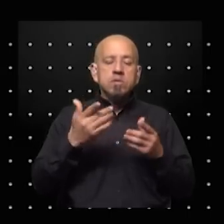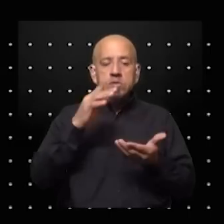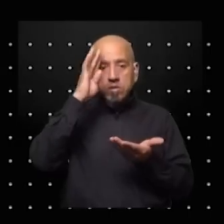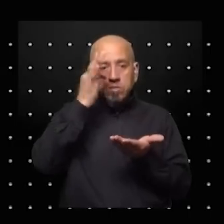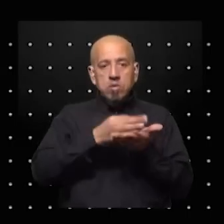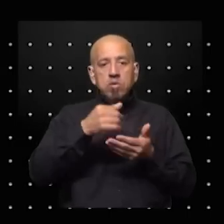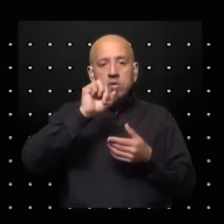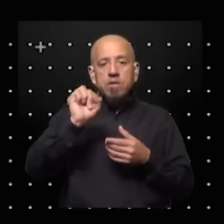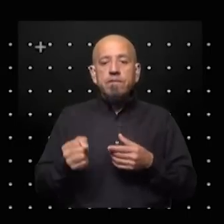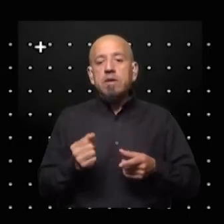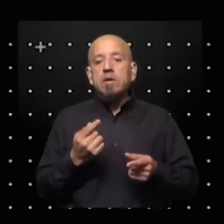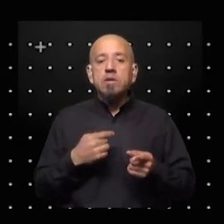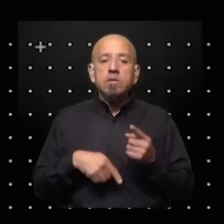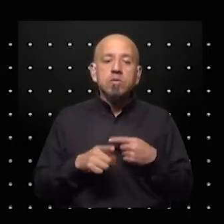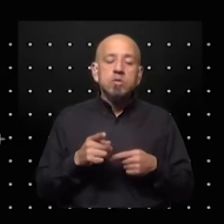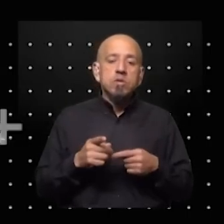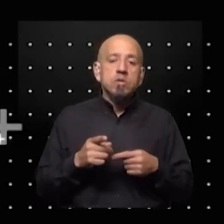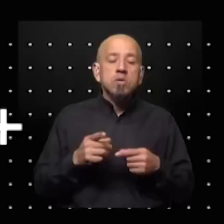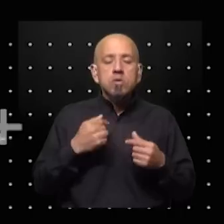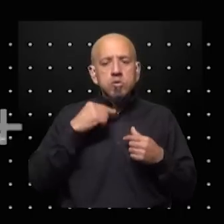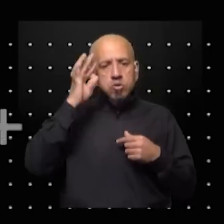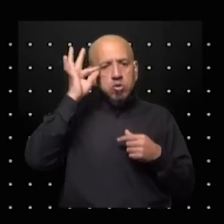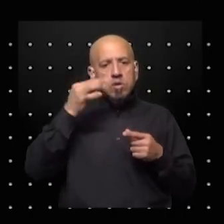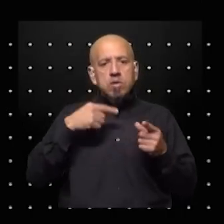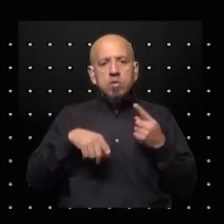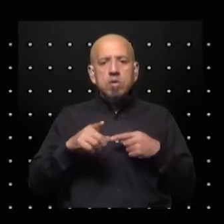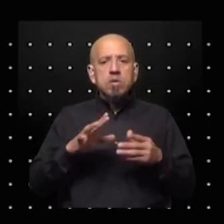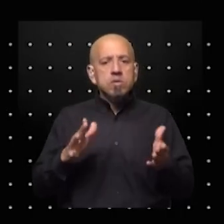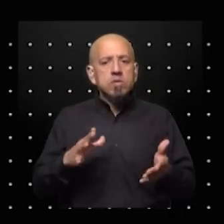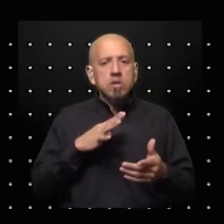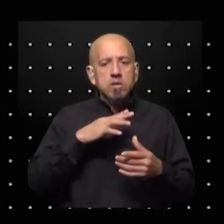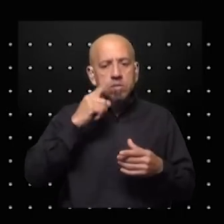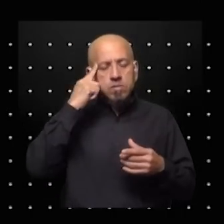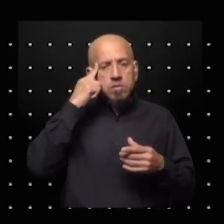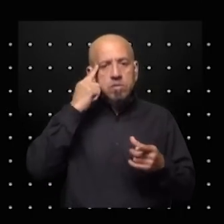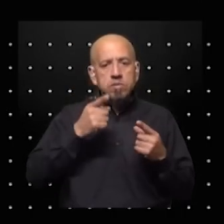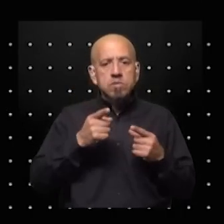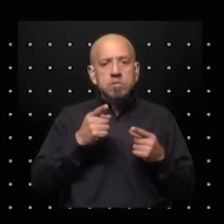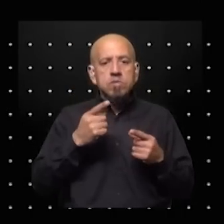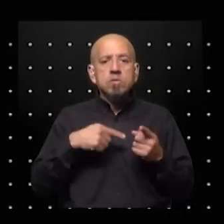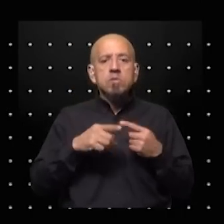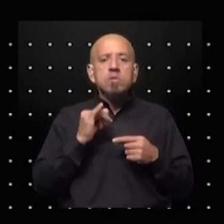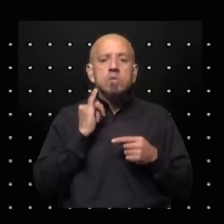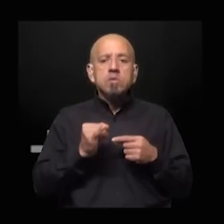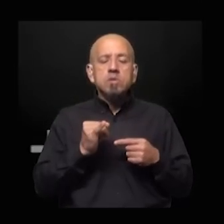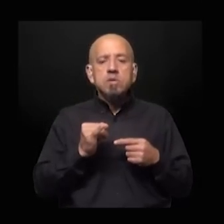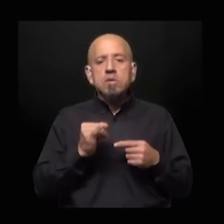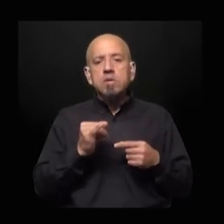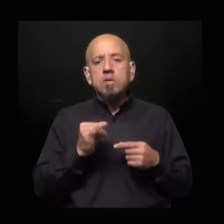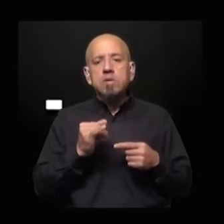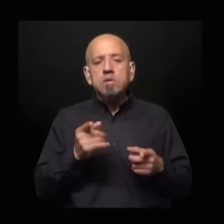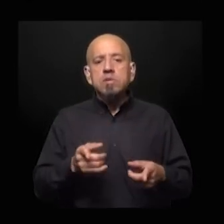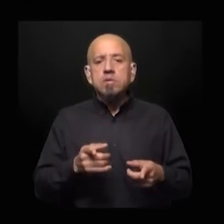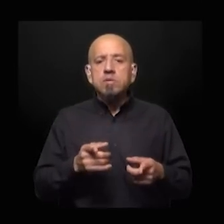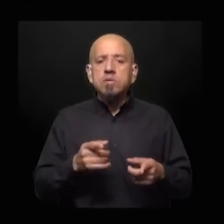africanos. Así que yo creo que es una valoración que habrá que hacer con el tiempo. Lo que es verdad es que el